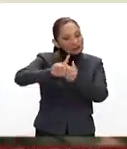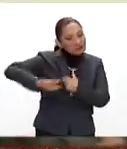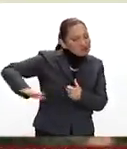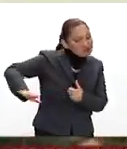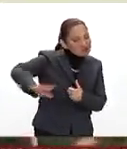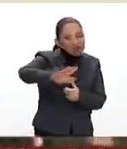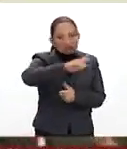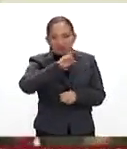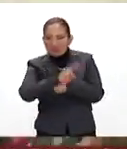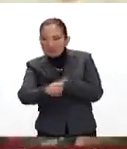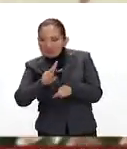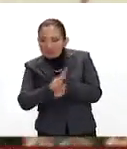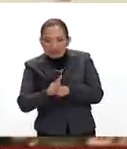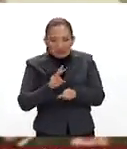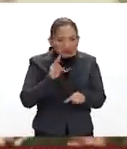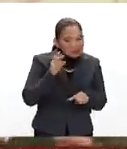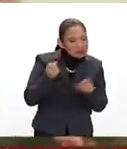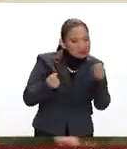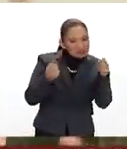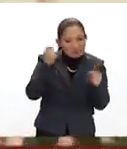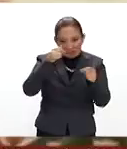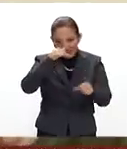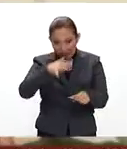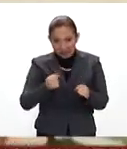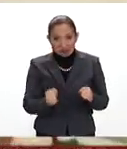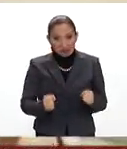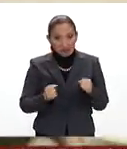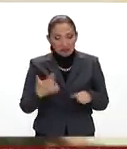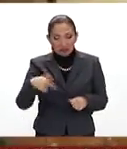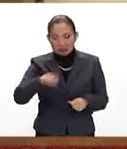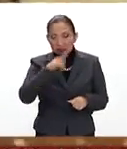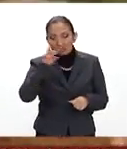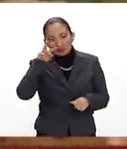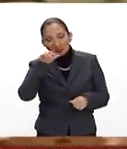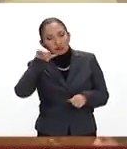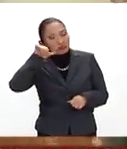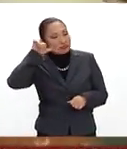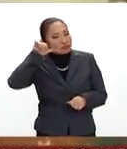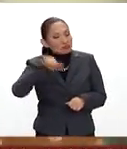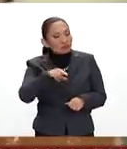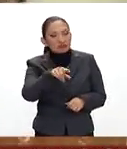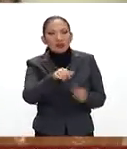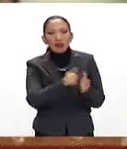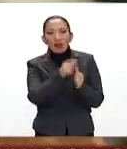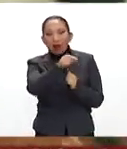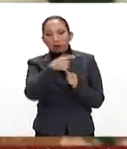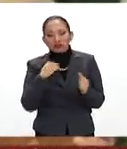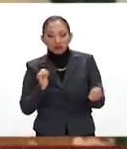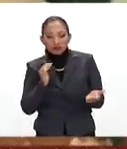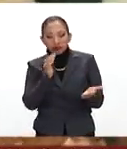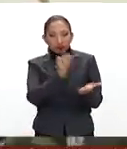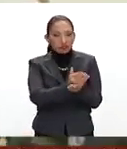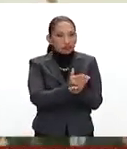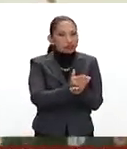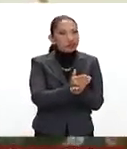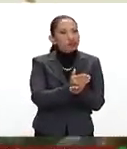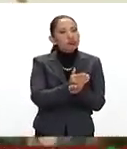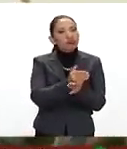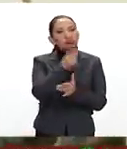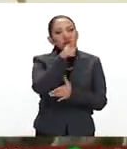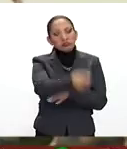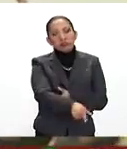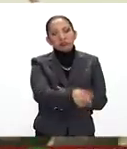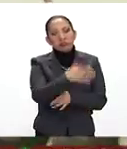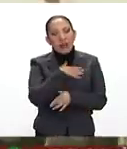estas situaciones, de algunas violentas, pues también ayer con la presencia de un